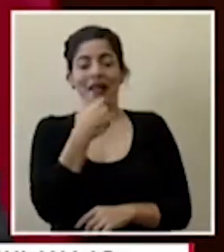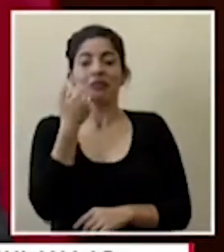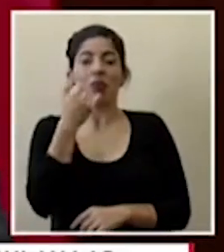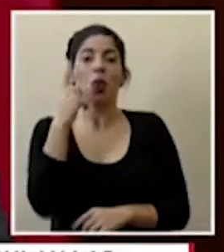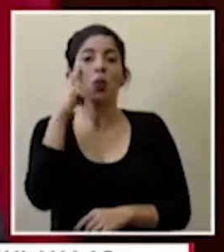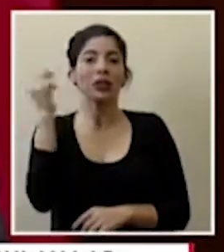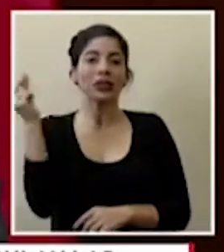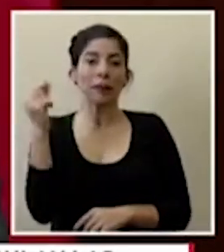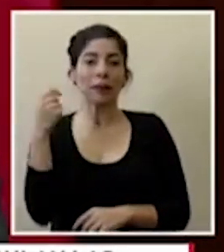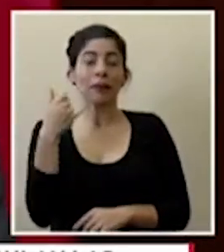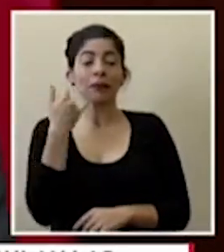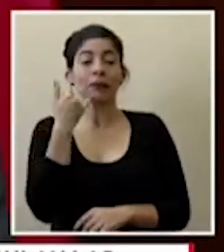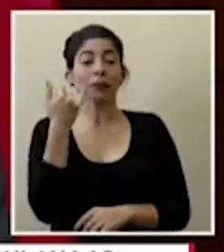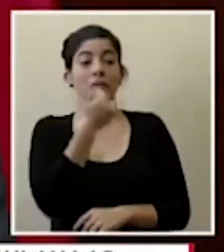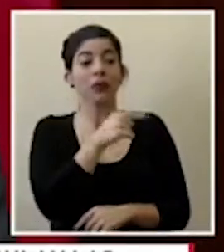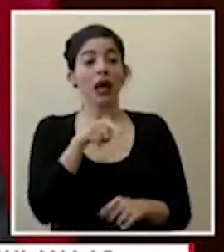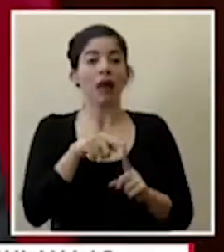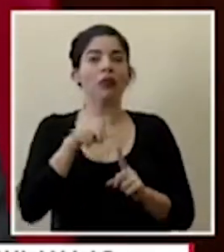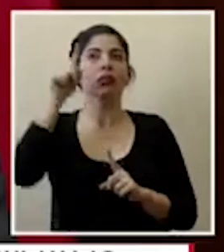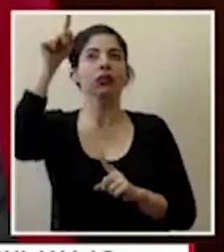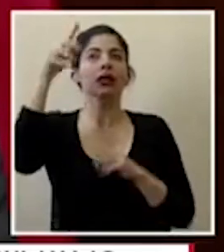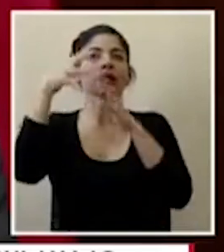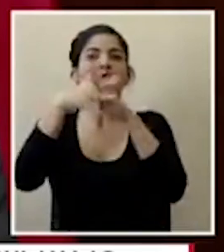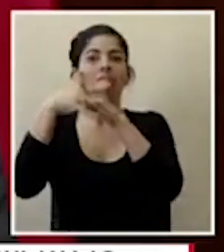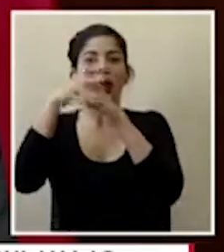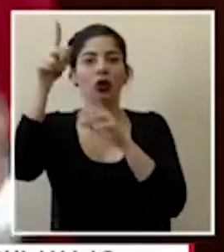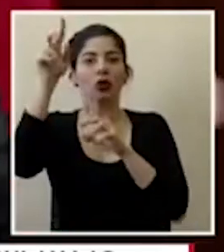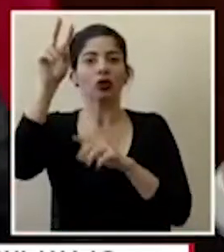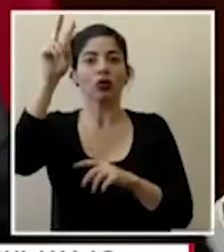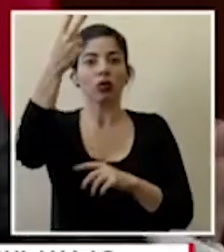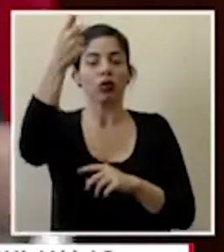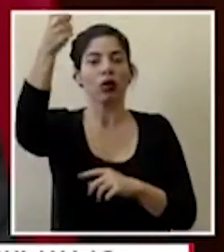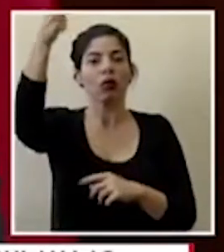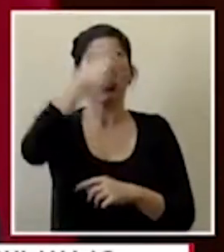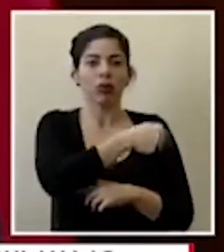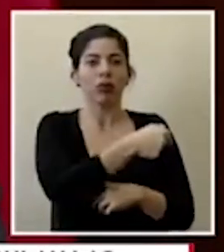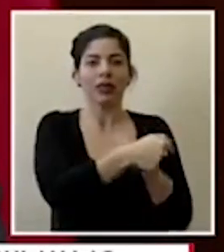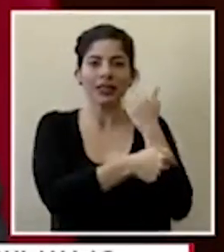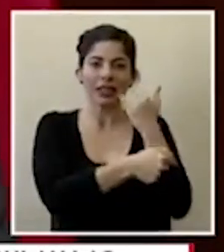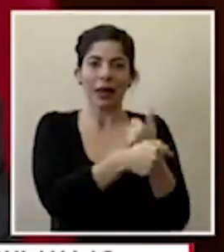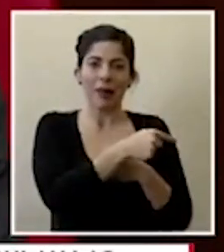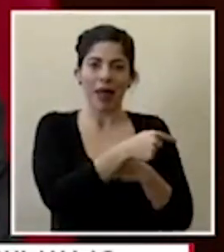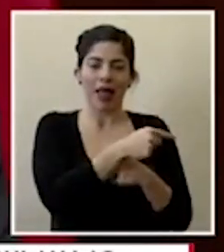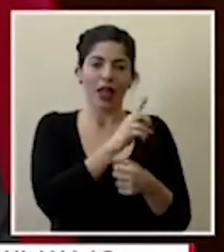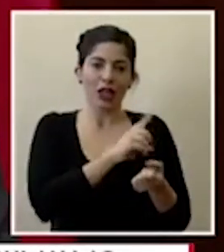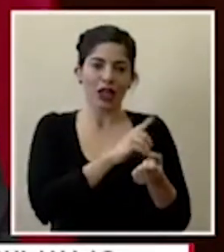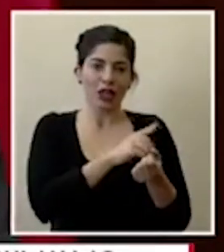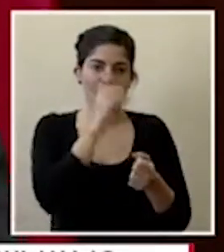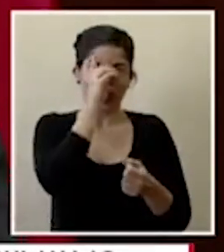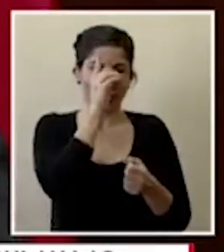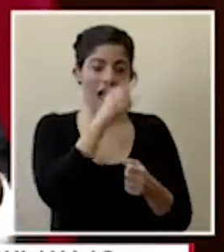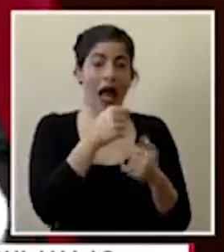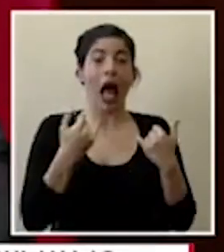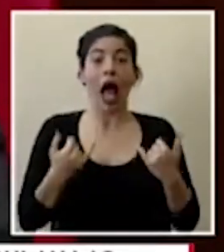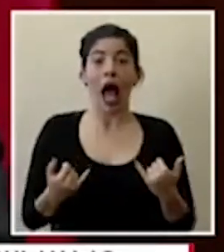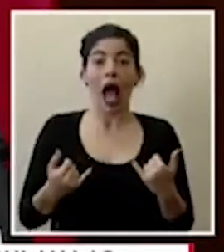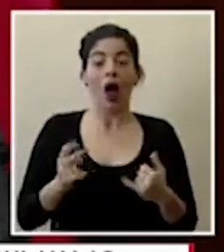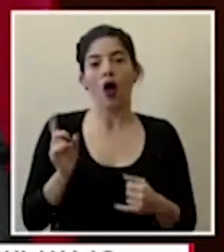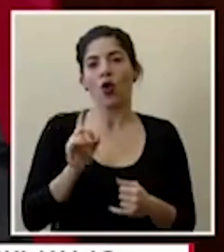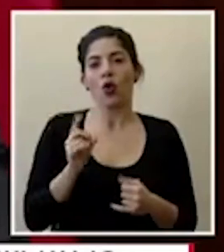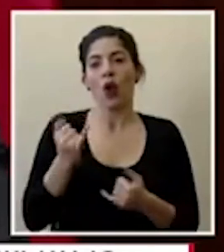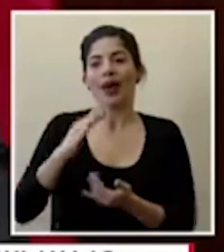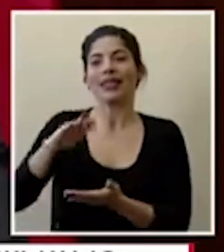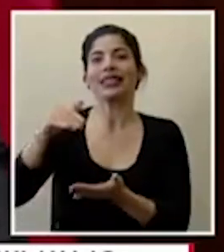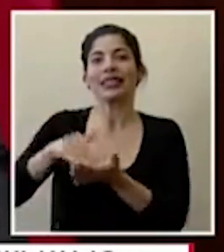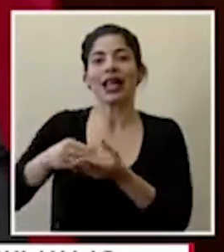whatsapp esa llamada iba a eeuu se intercambiaba el tráfico ahí y le llegaba la llamada al doctor salas actualmente tenemos un